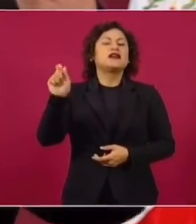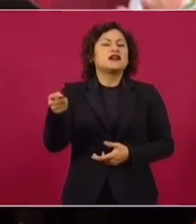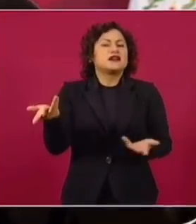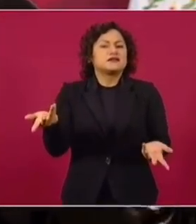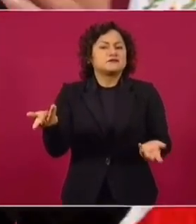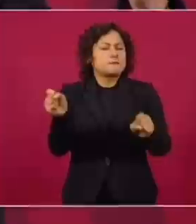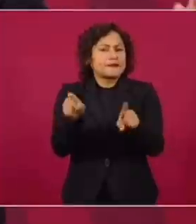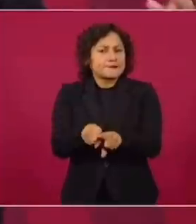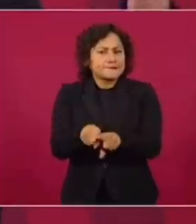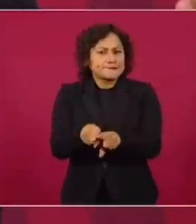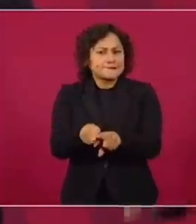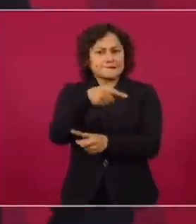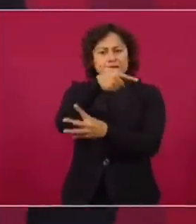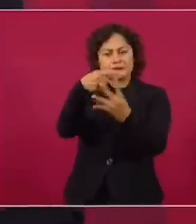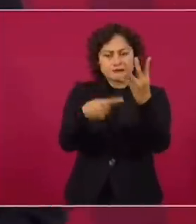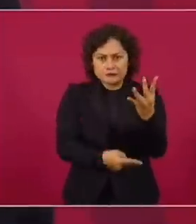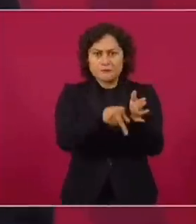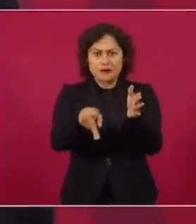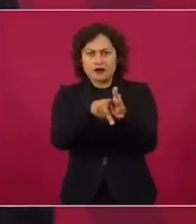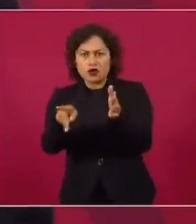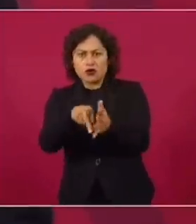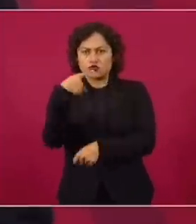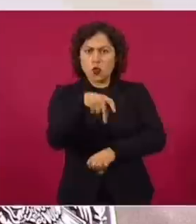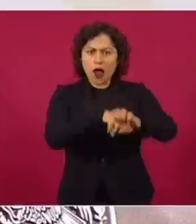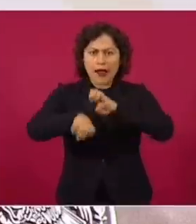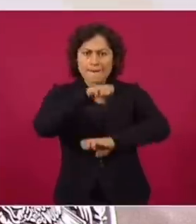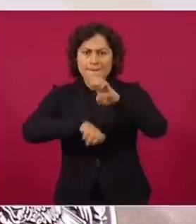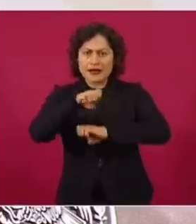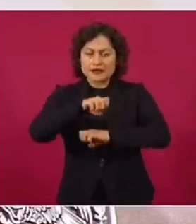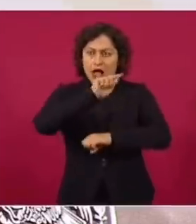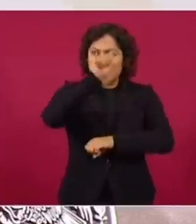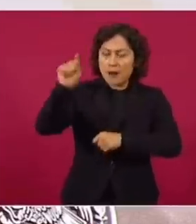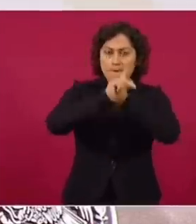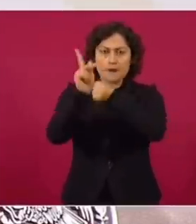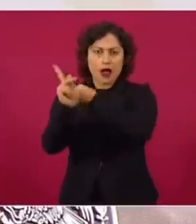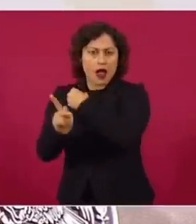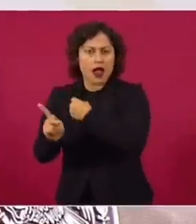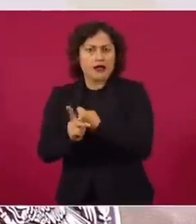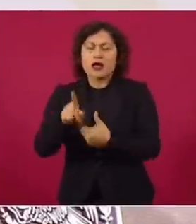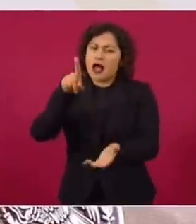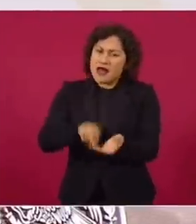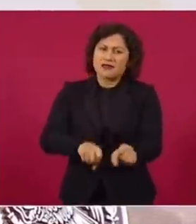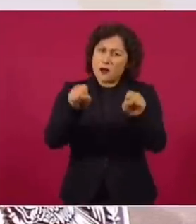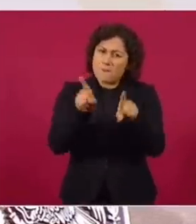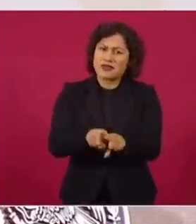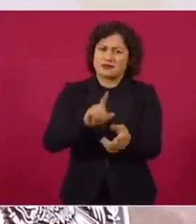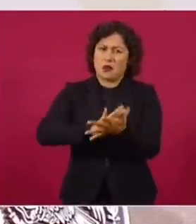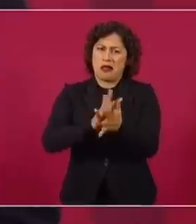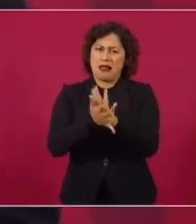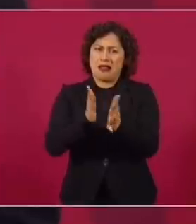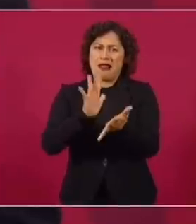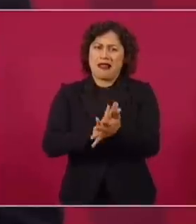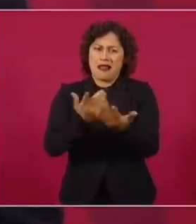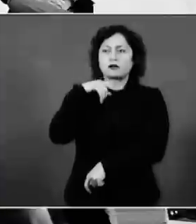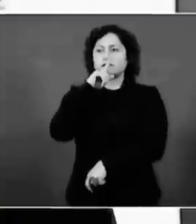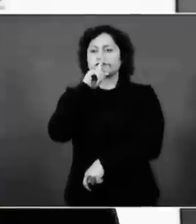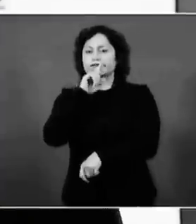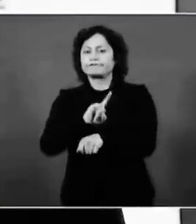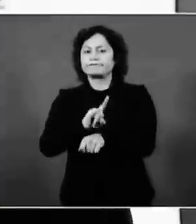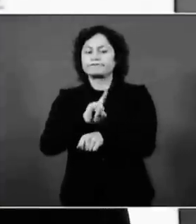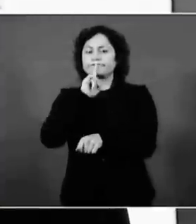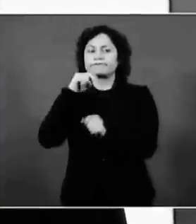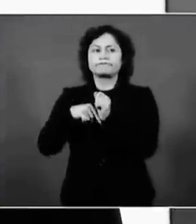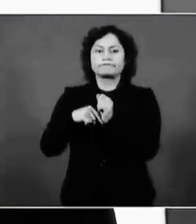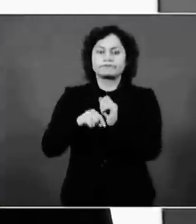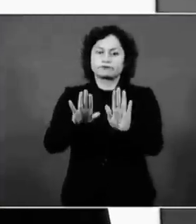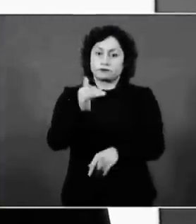Porque las empresas de esos países saqueaban con la complicidad de funcionarios de la llamada clase política mexicana. Me dejo de